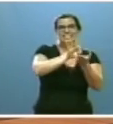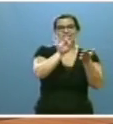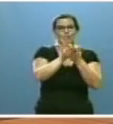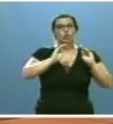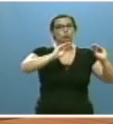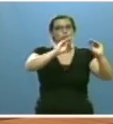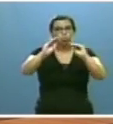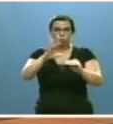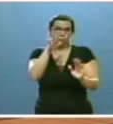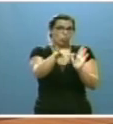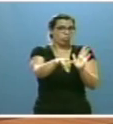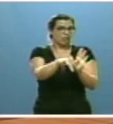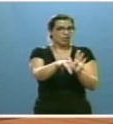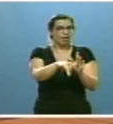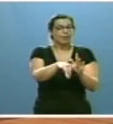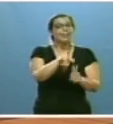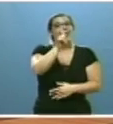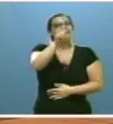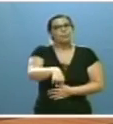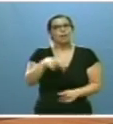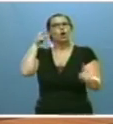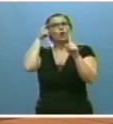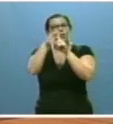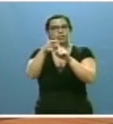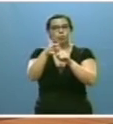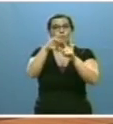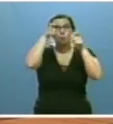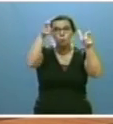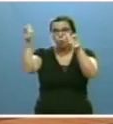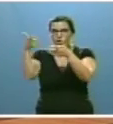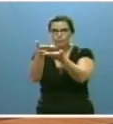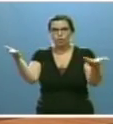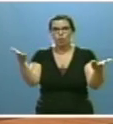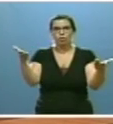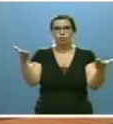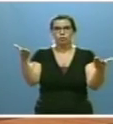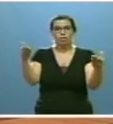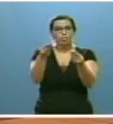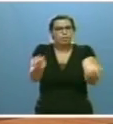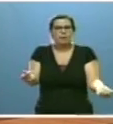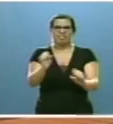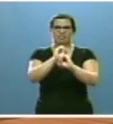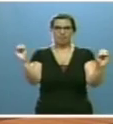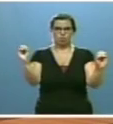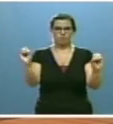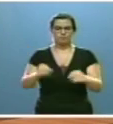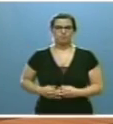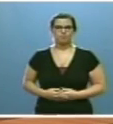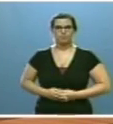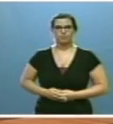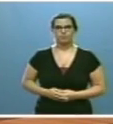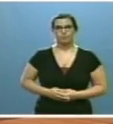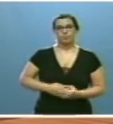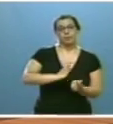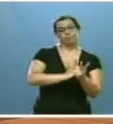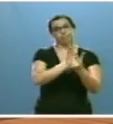le son propios de proximidad y también el objetivo de que ningún municipio se vea abocado a desaparecer. Y por